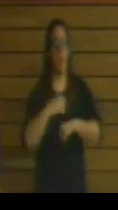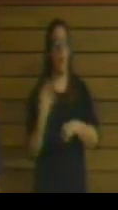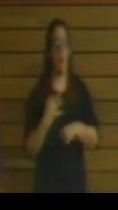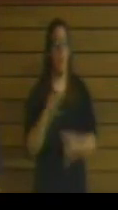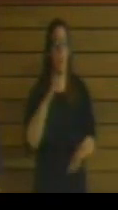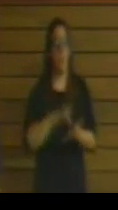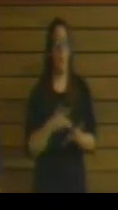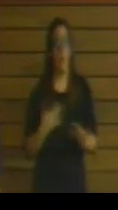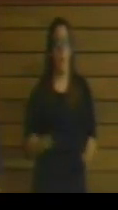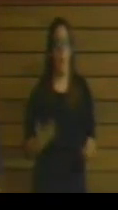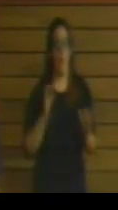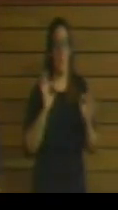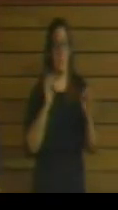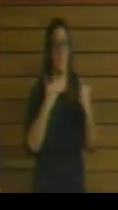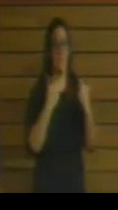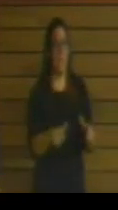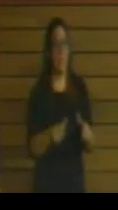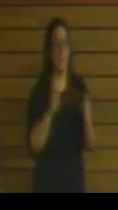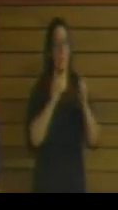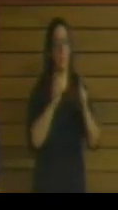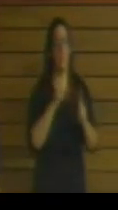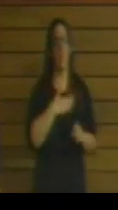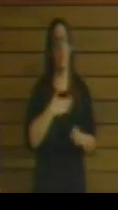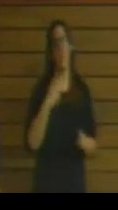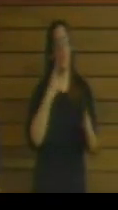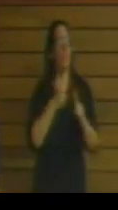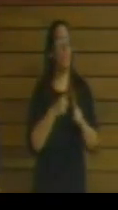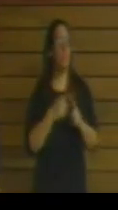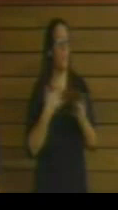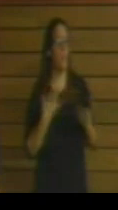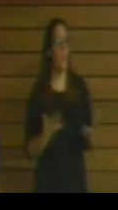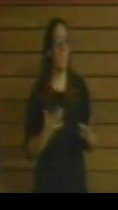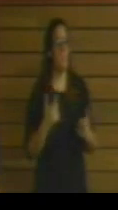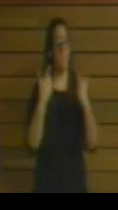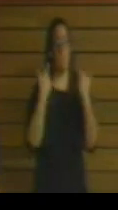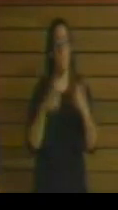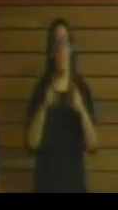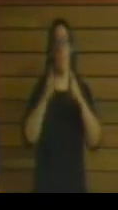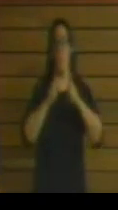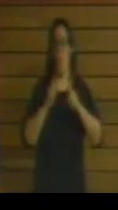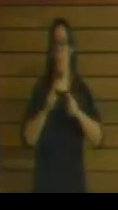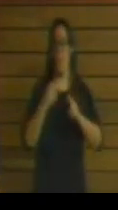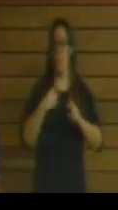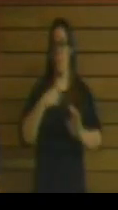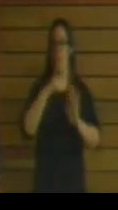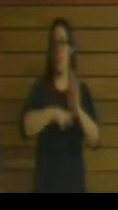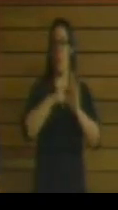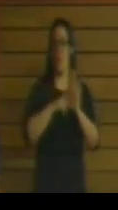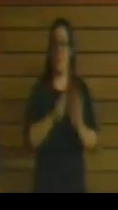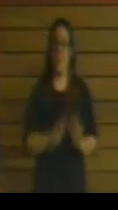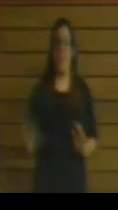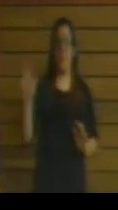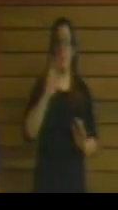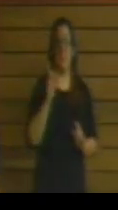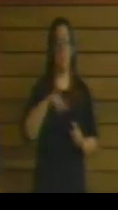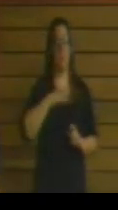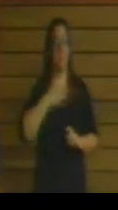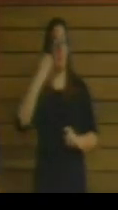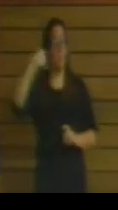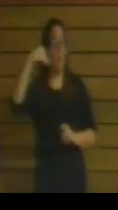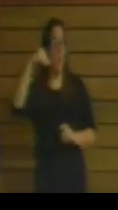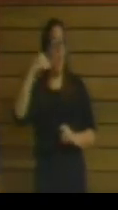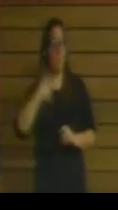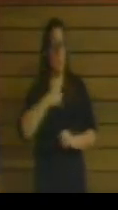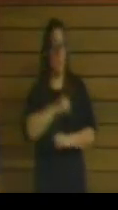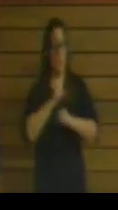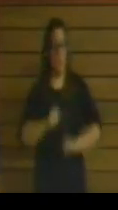concreto, el Departamento de Educación. Y el Departamento de Educación, con la normativa, tanto estatal como la propia foral, que estableció